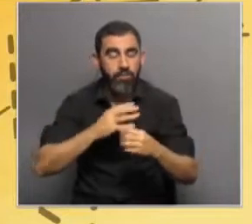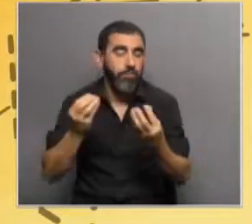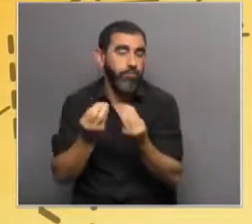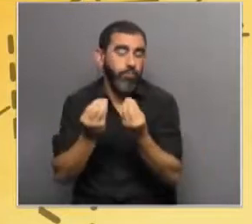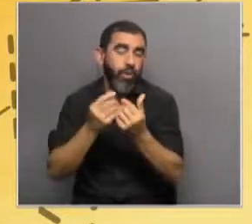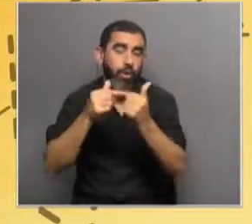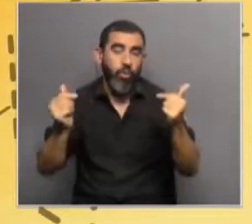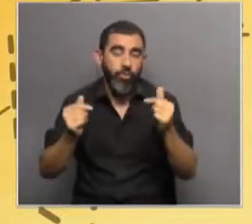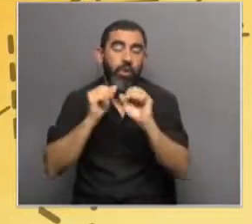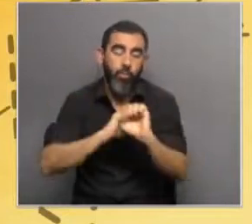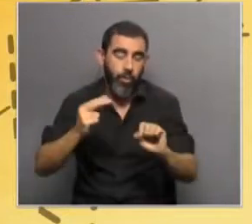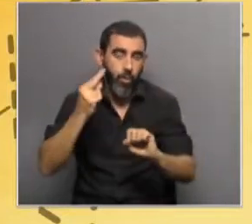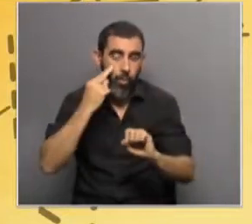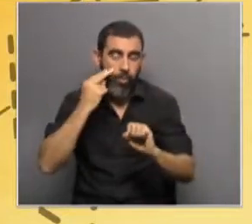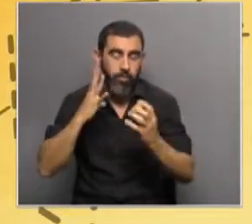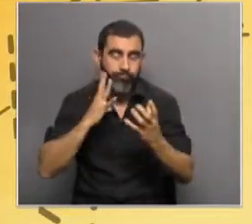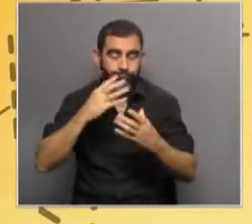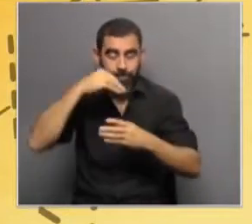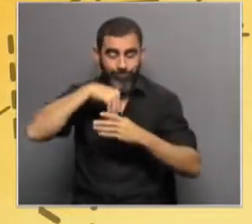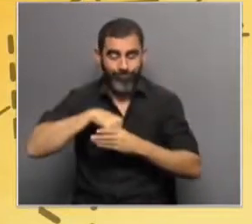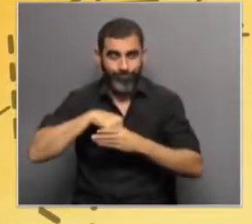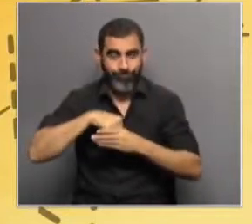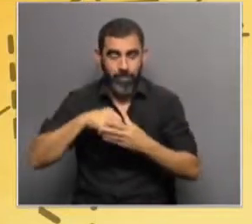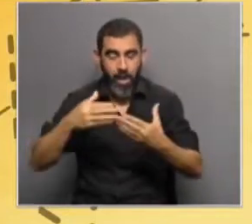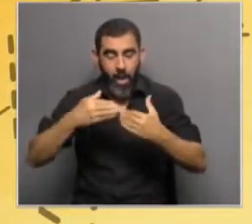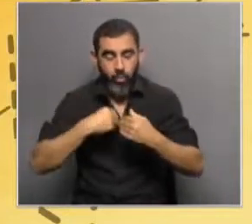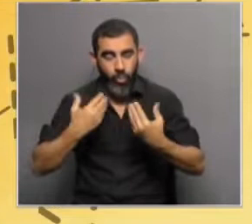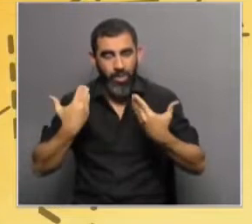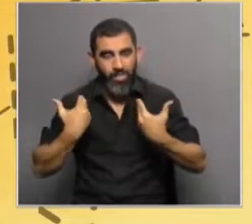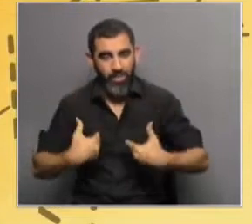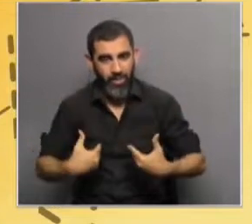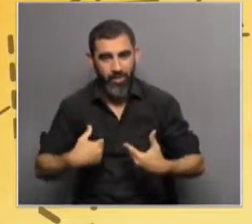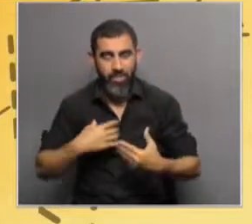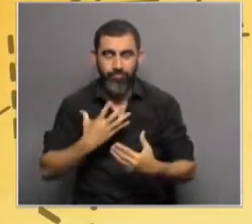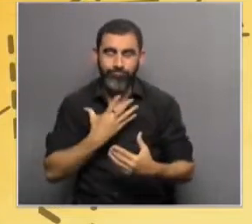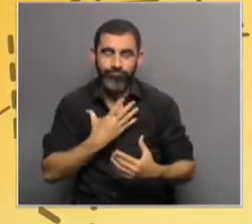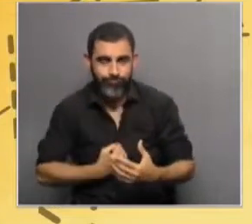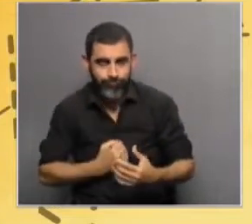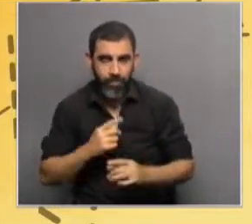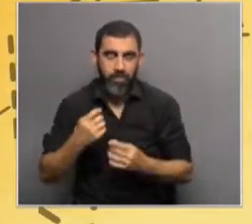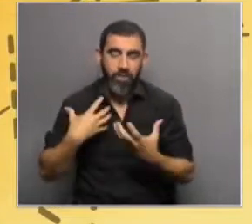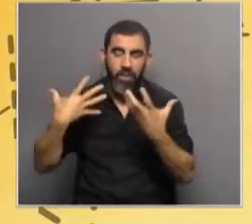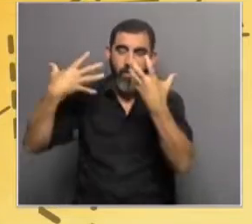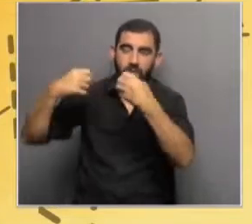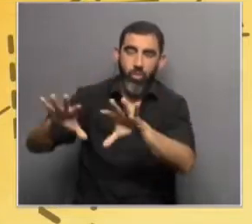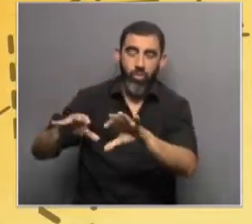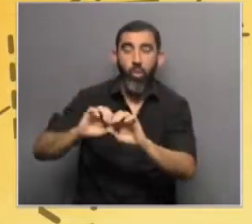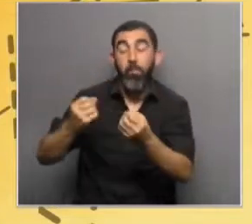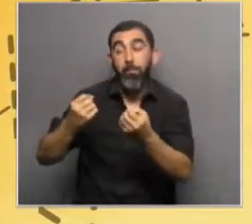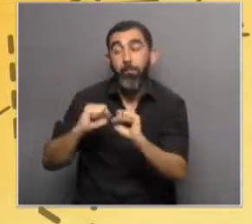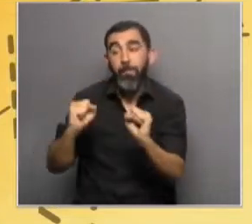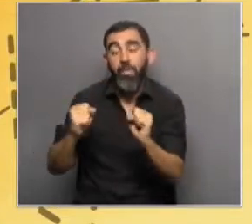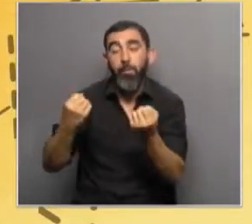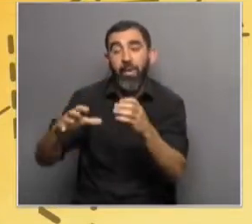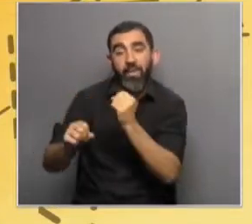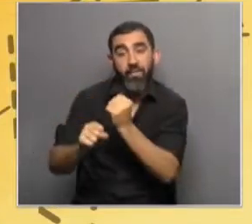de repente pueden afectar su autoestima, desánimo, que quieran abandonar su carrera o el miedo a perder el trabajo también.